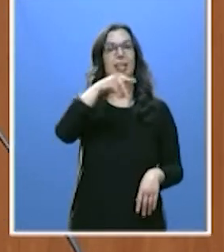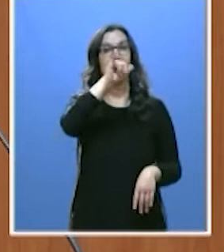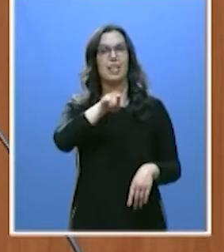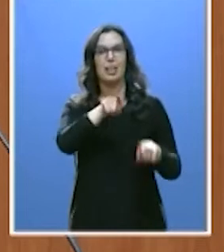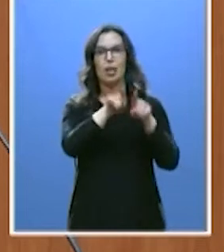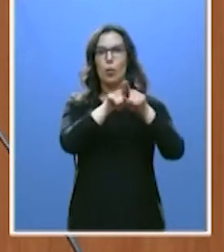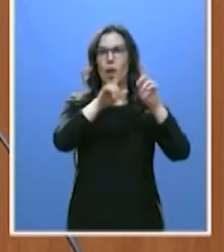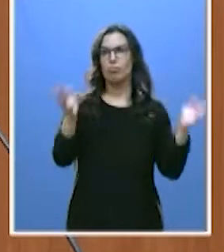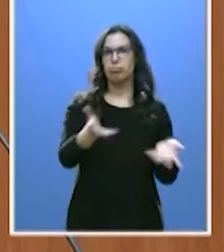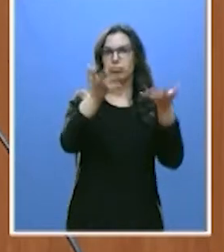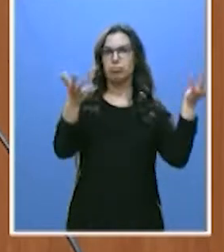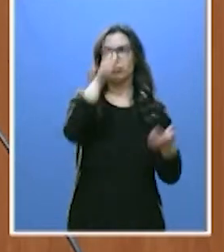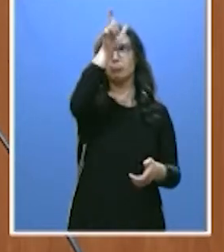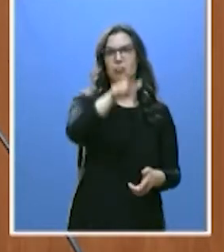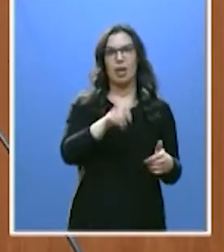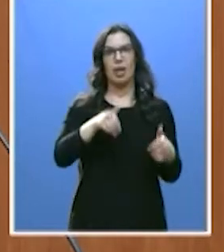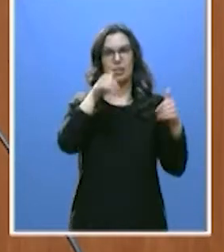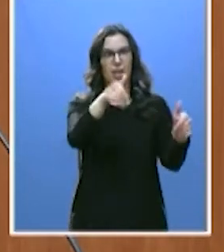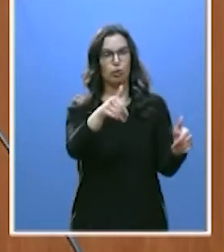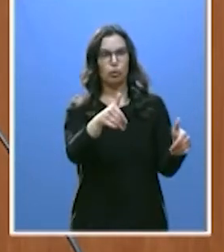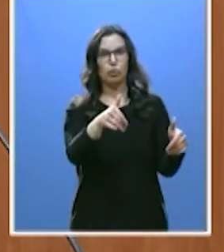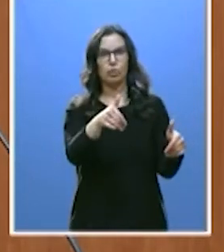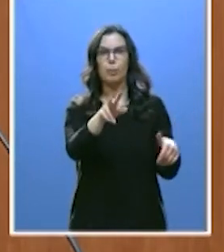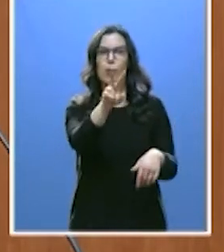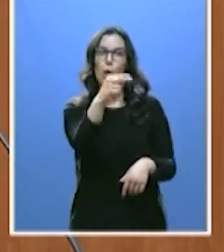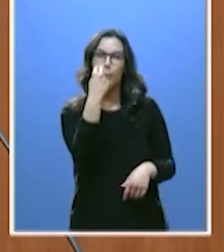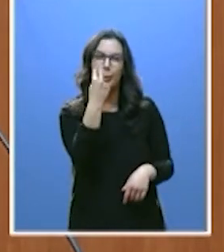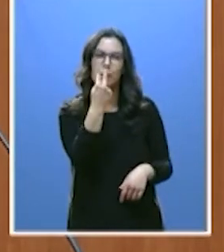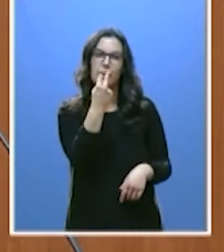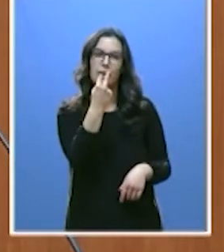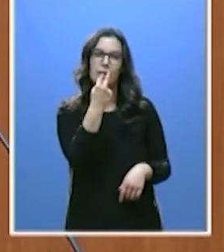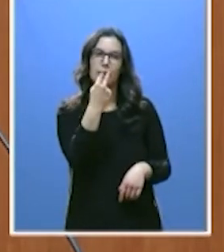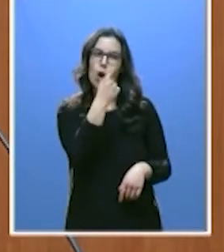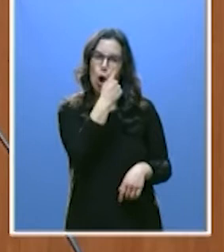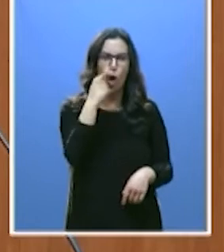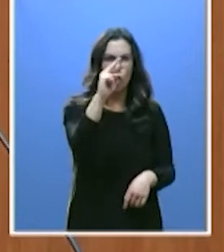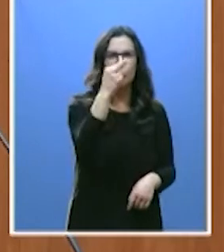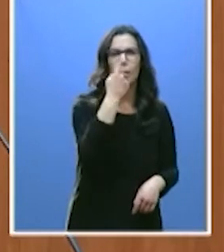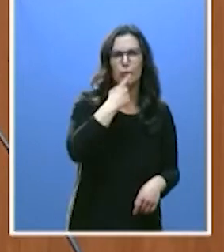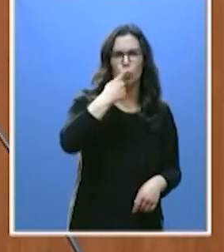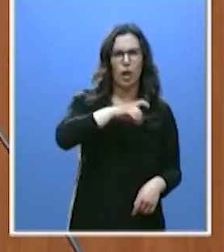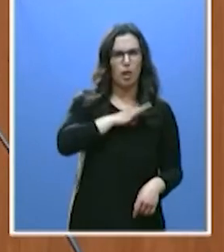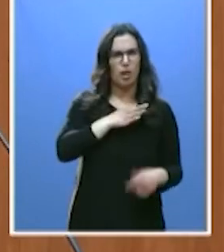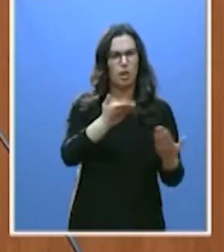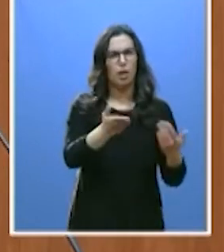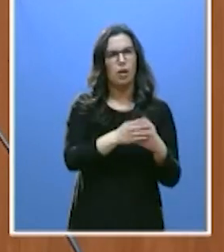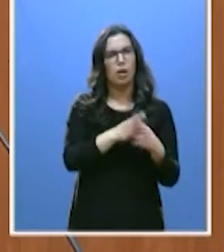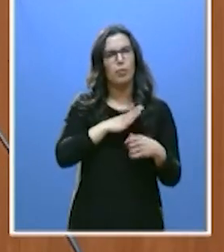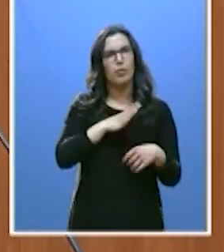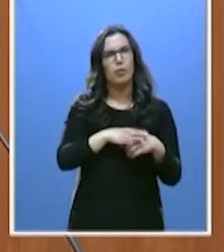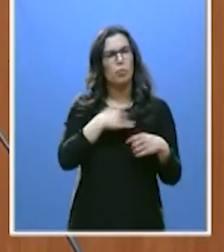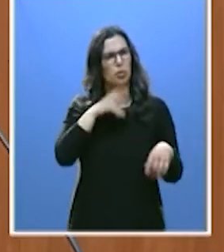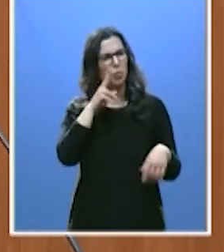candidato. Pero míreme a los ojos, señor Tudán. Míreme a los ojos. Porque yo no le